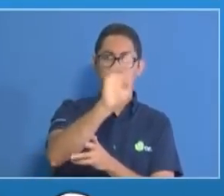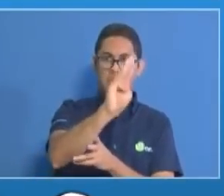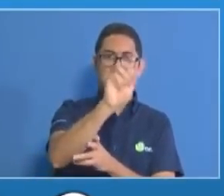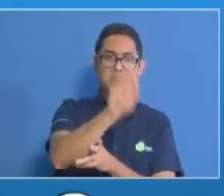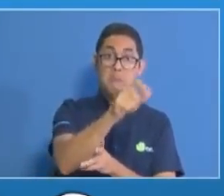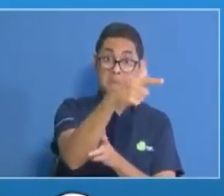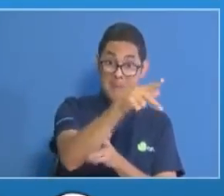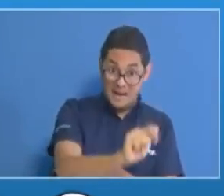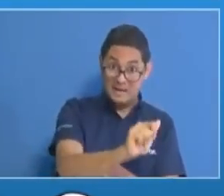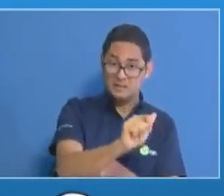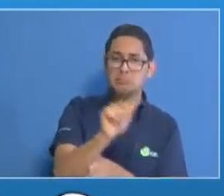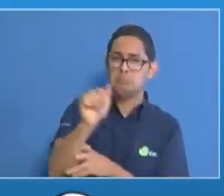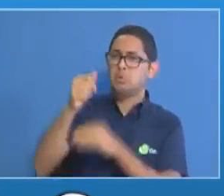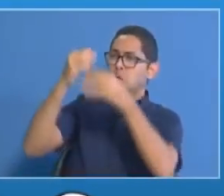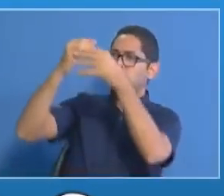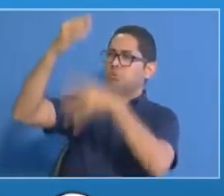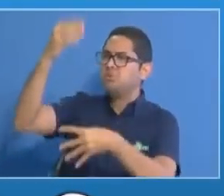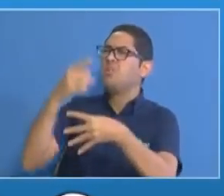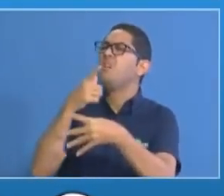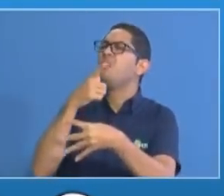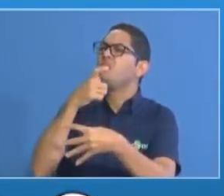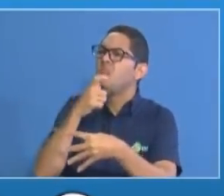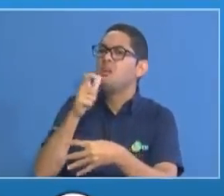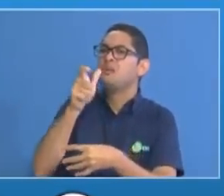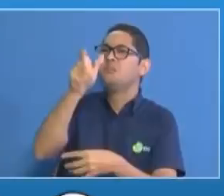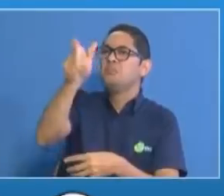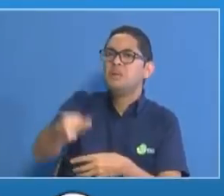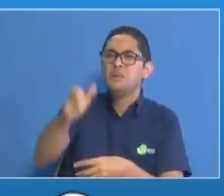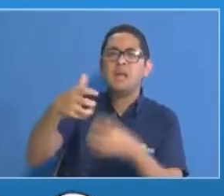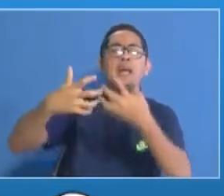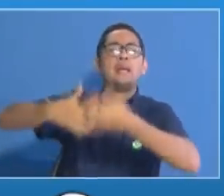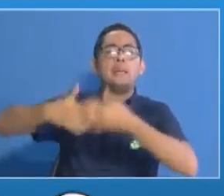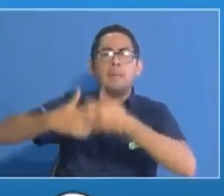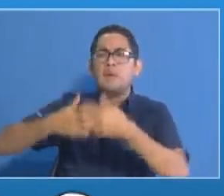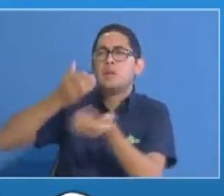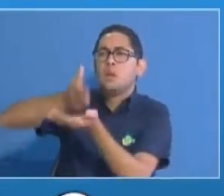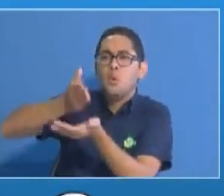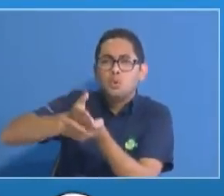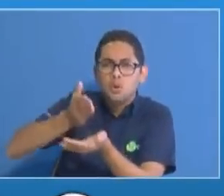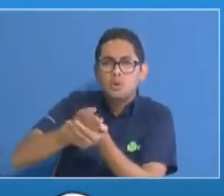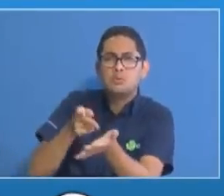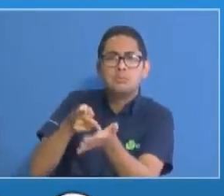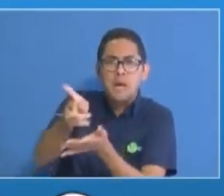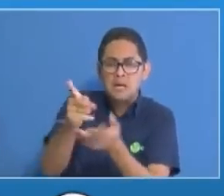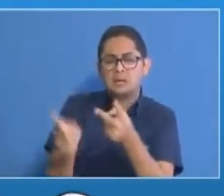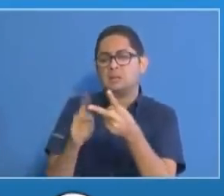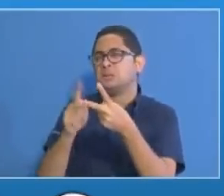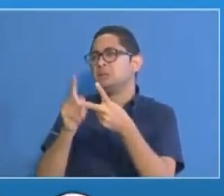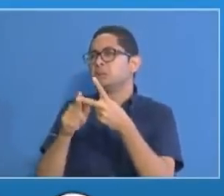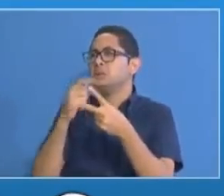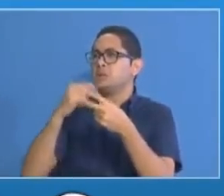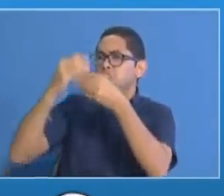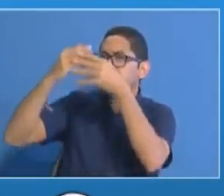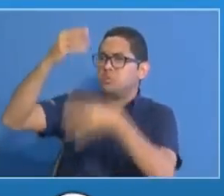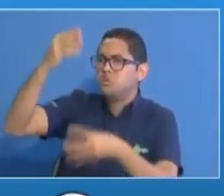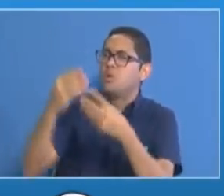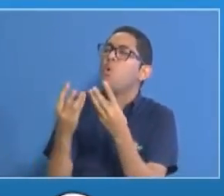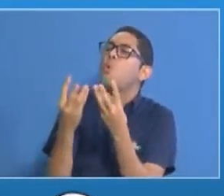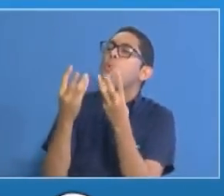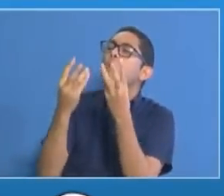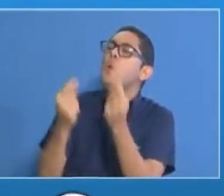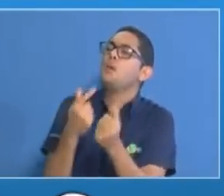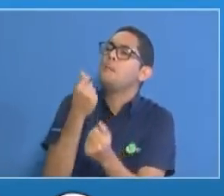usted podrá encontrar el nombre del beneficiario del contrato podrá ver también cuáles son los montos